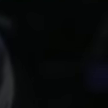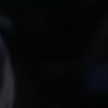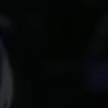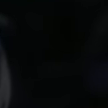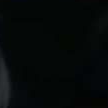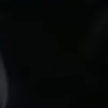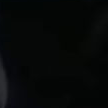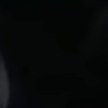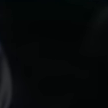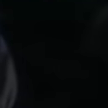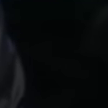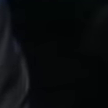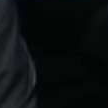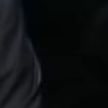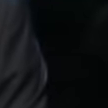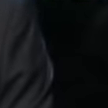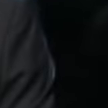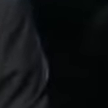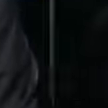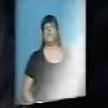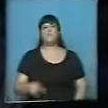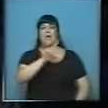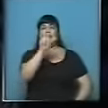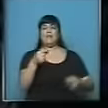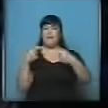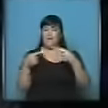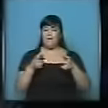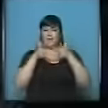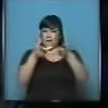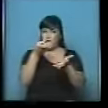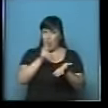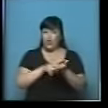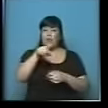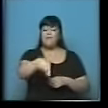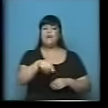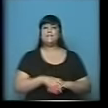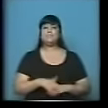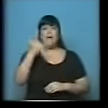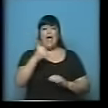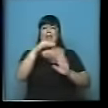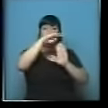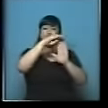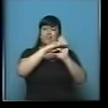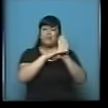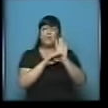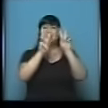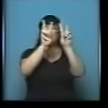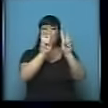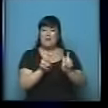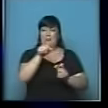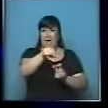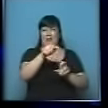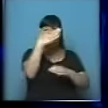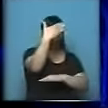y de la Nación hacia adelante. Argentina Debate, le reiteramos, propuso una serie de ítems o subtemas a